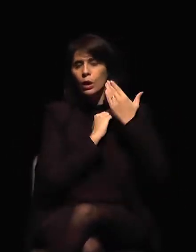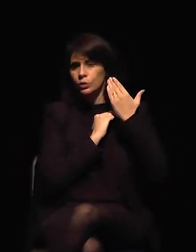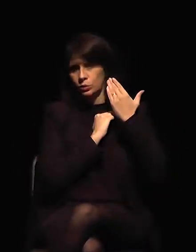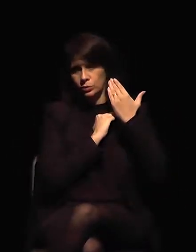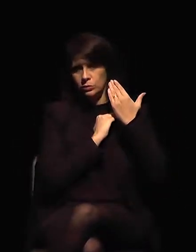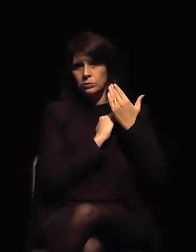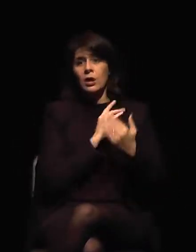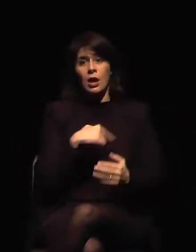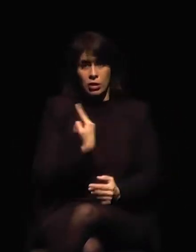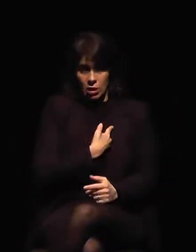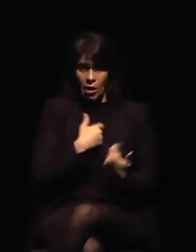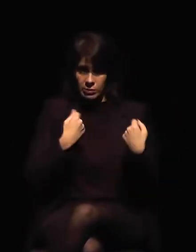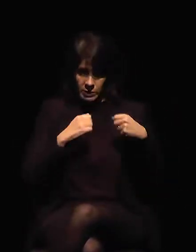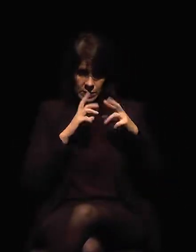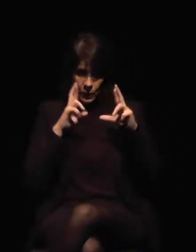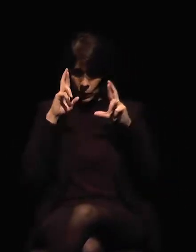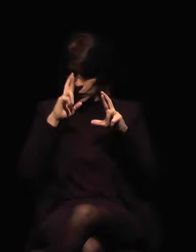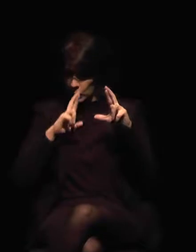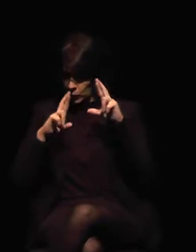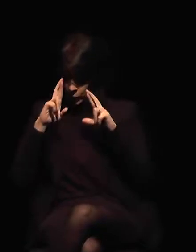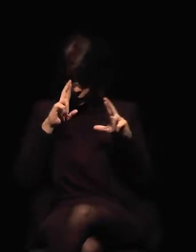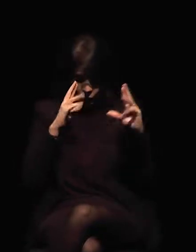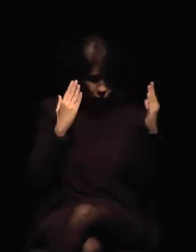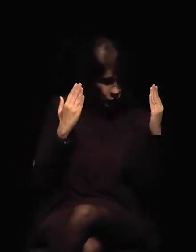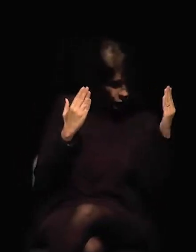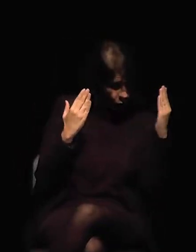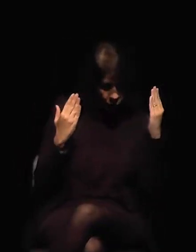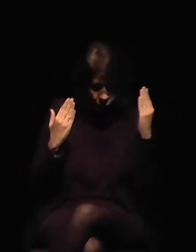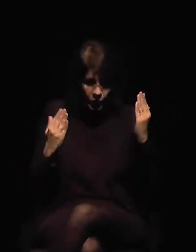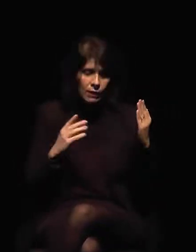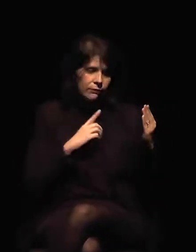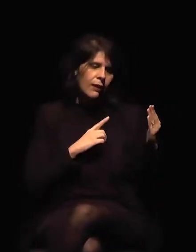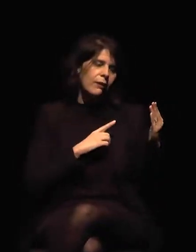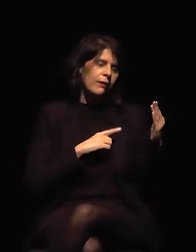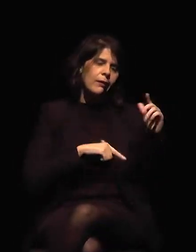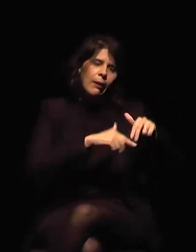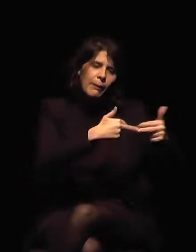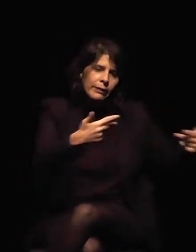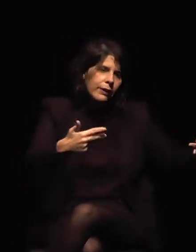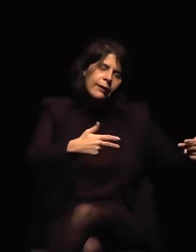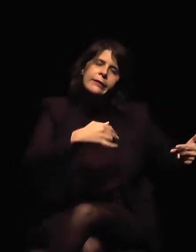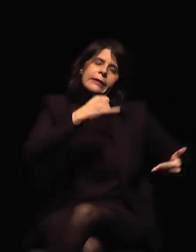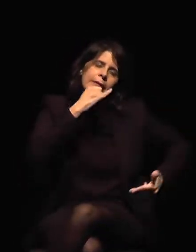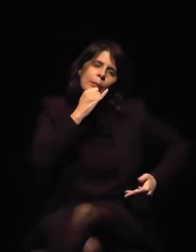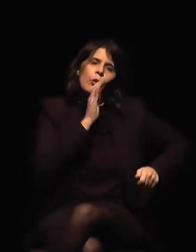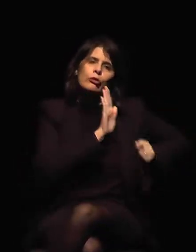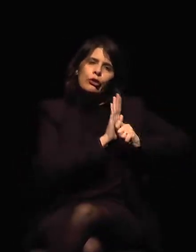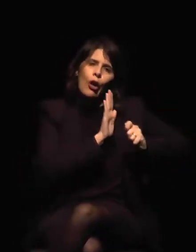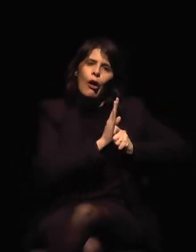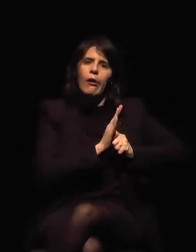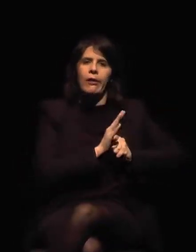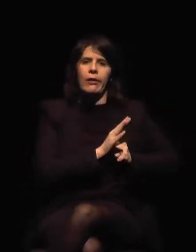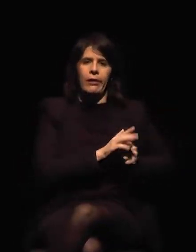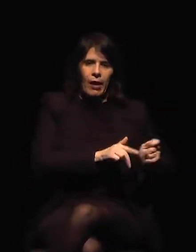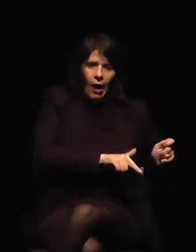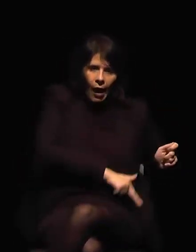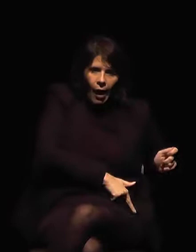mercancías como drogas, armas, tributación, destinación comercial